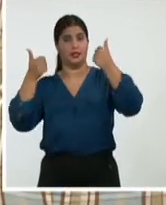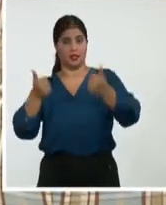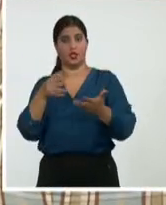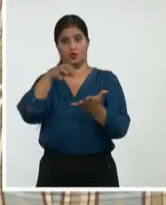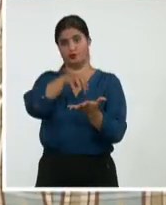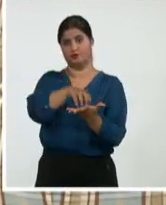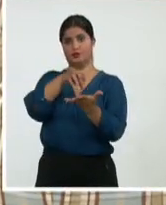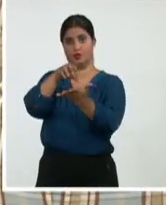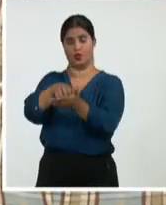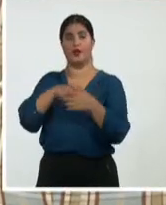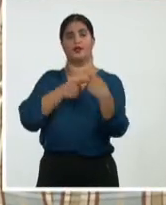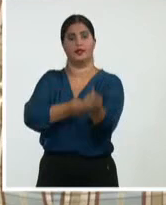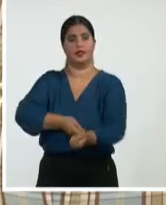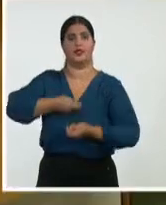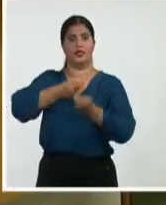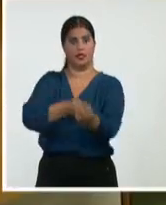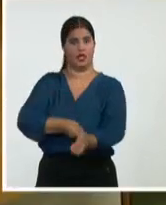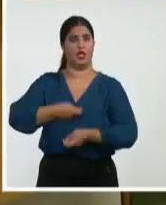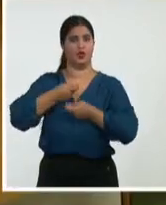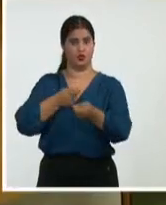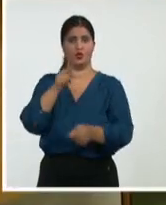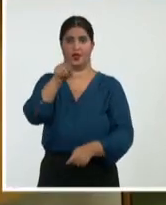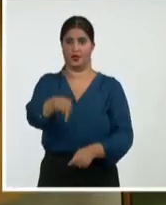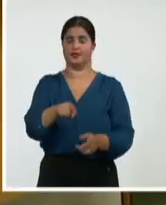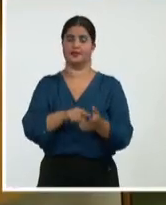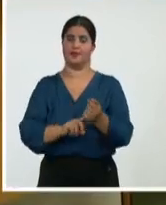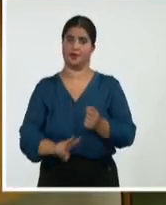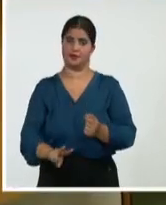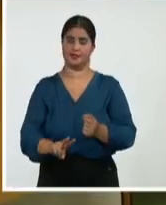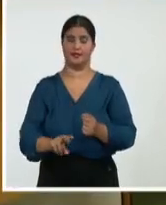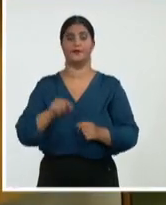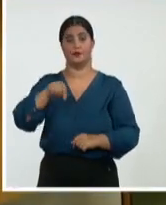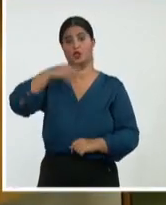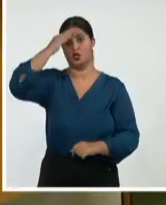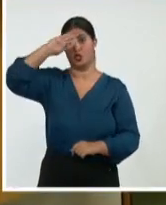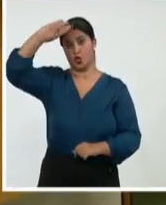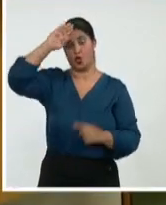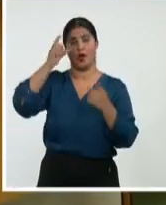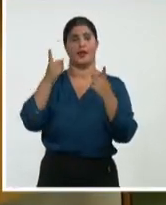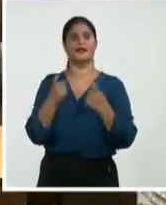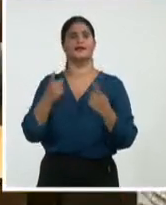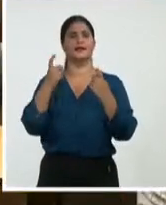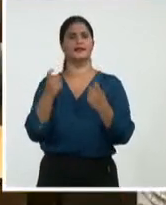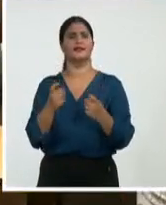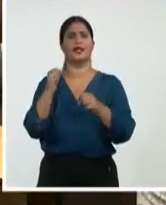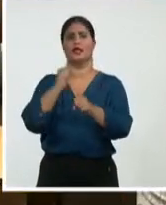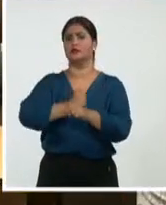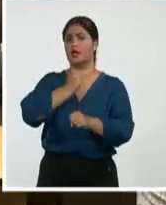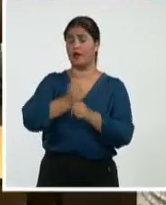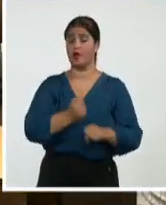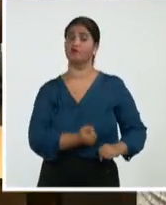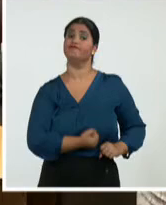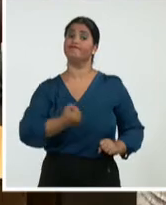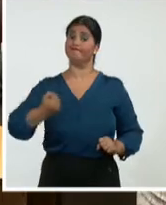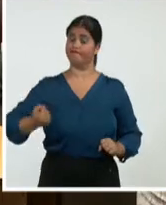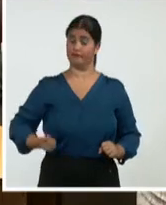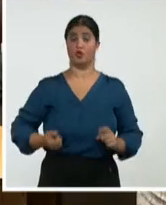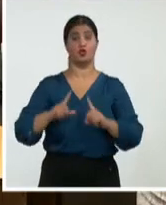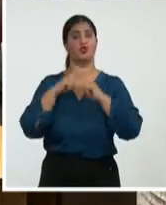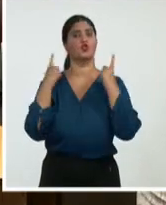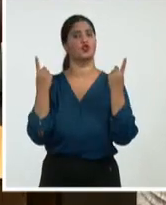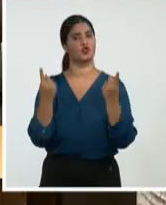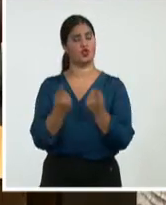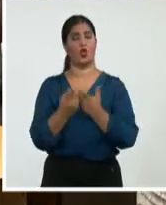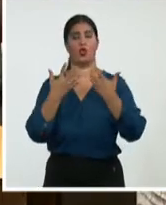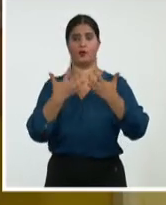agricultura y la máxima dirección de la provincia. El país necesita del esfuerzo y los resultados de quienes hacen producir la tierra